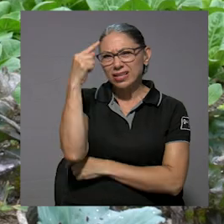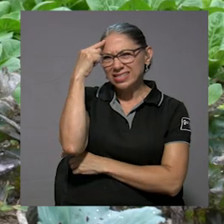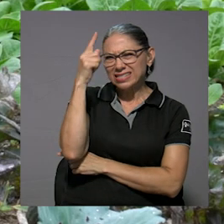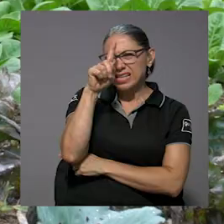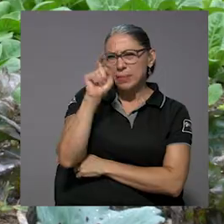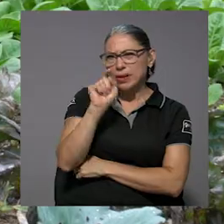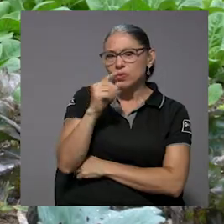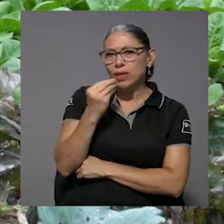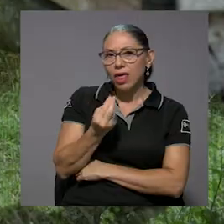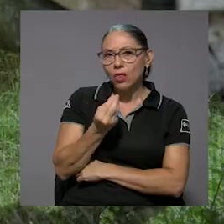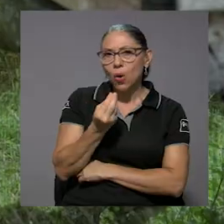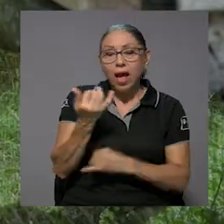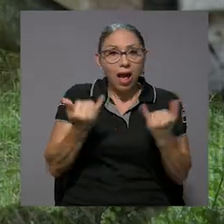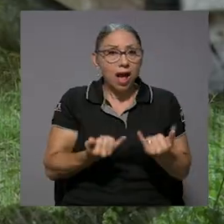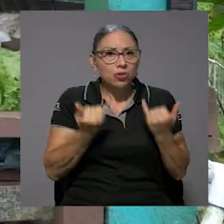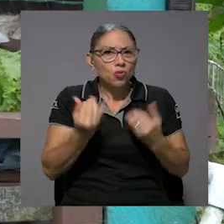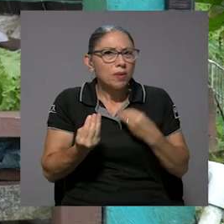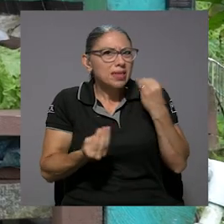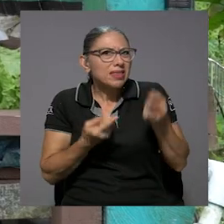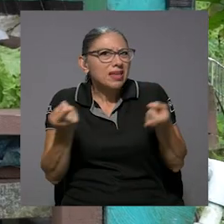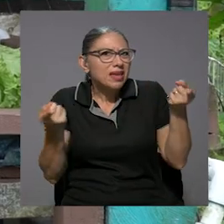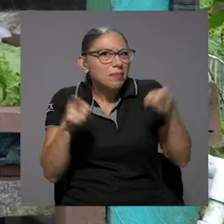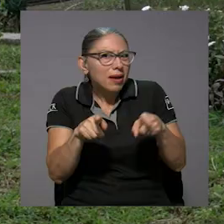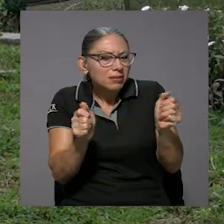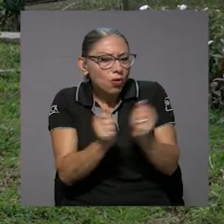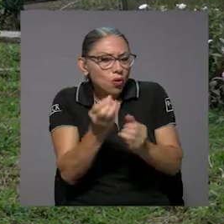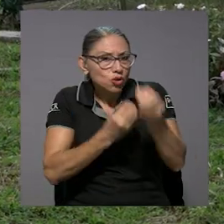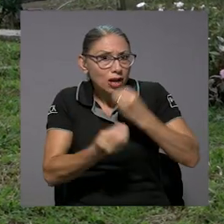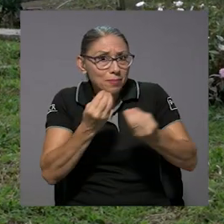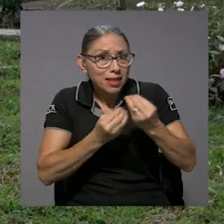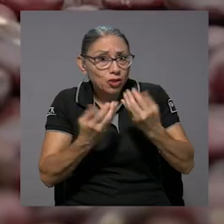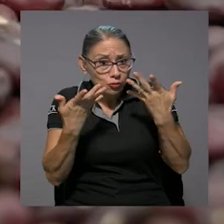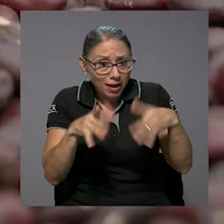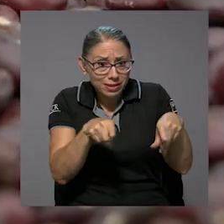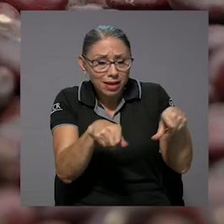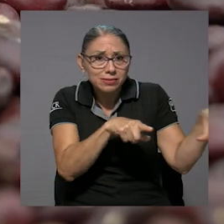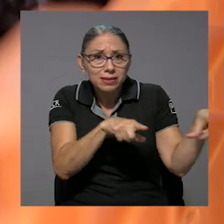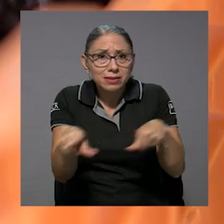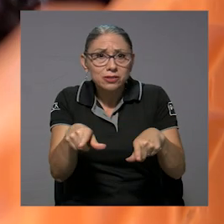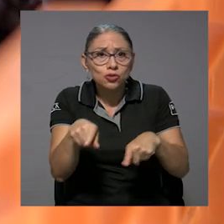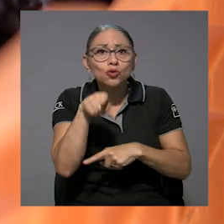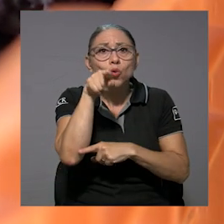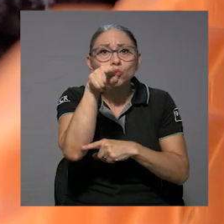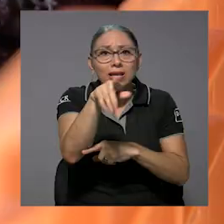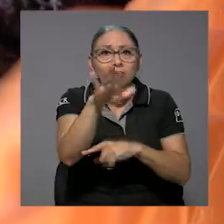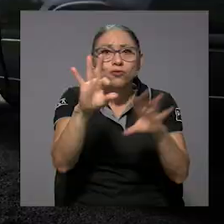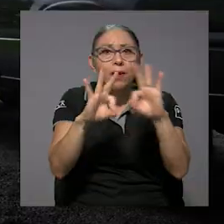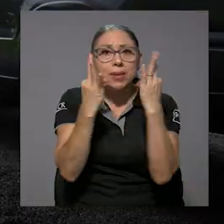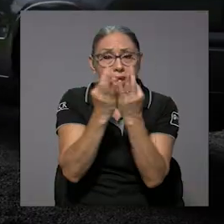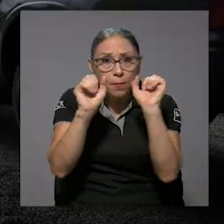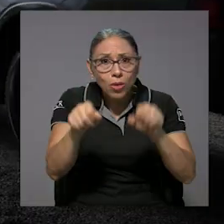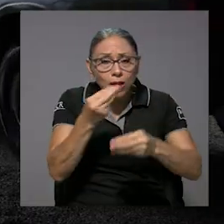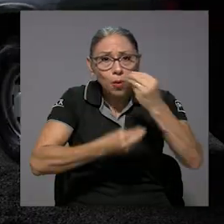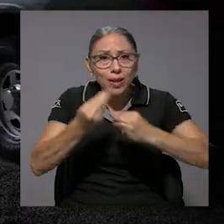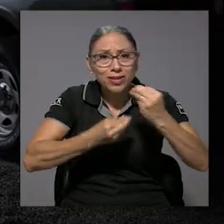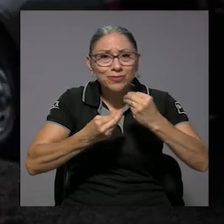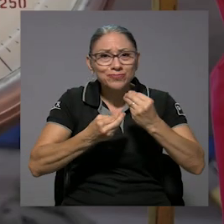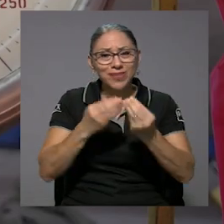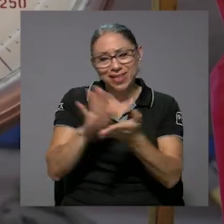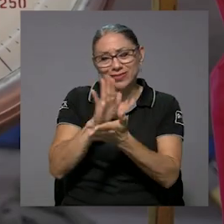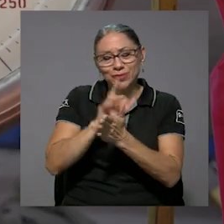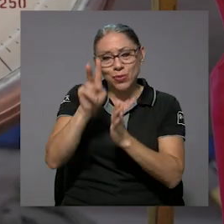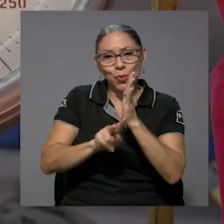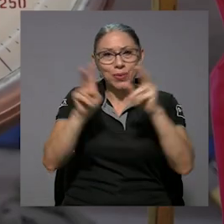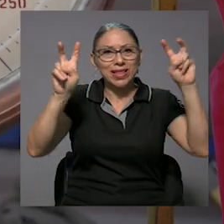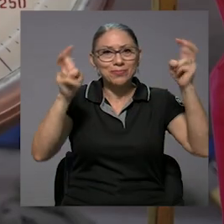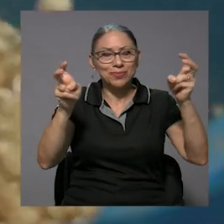¿Se ha preguntado qué camino siguen actualmente los alimentos para que los consuman usted y su familia? La serie documental